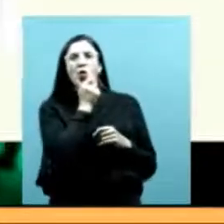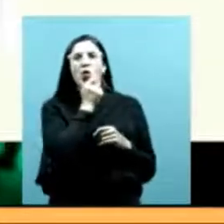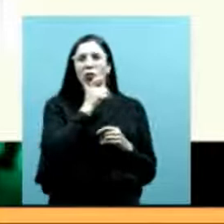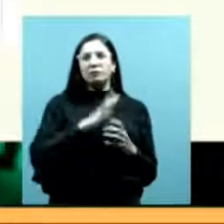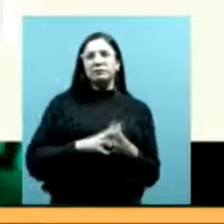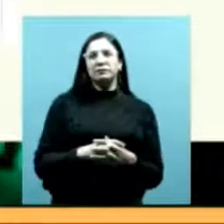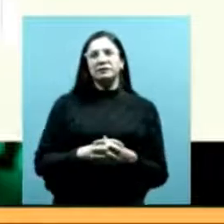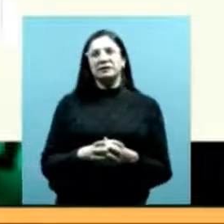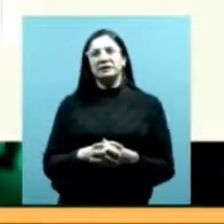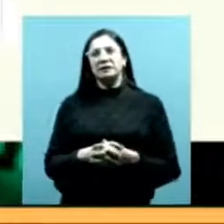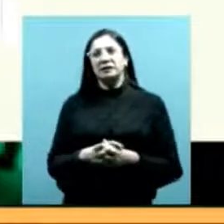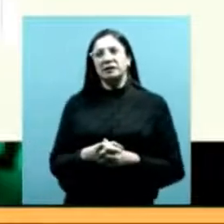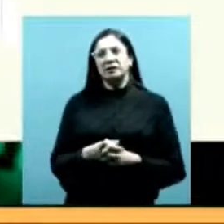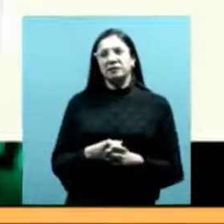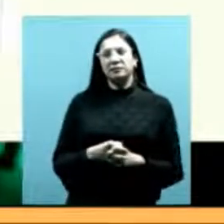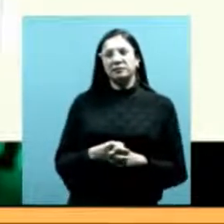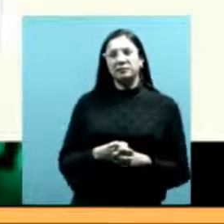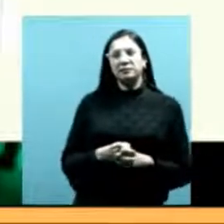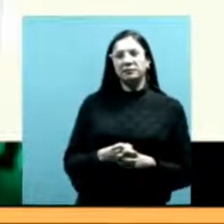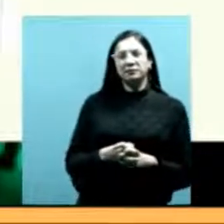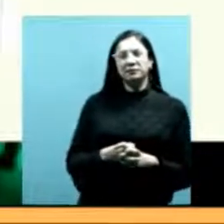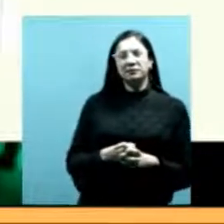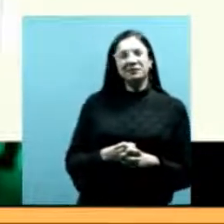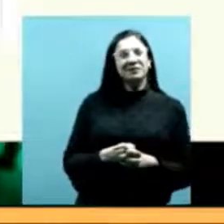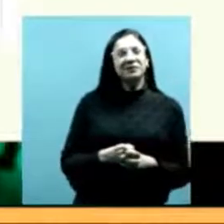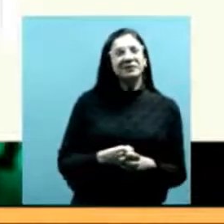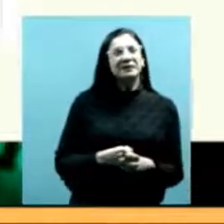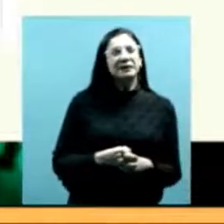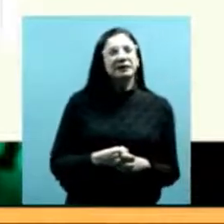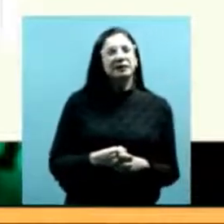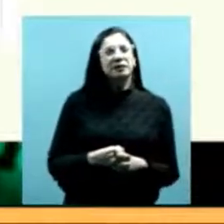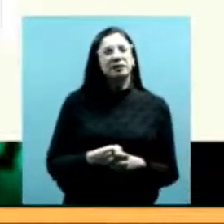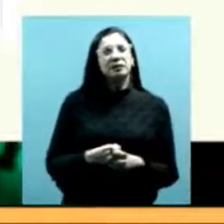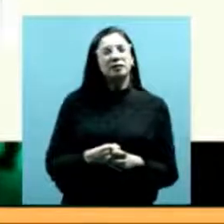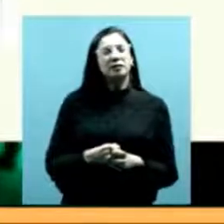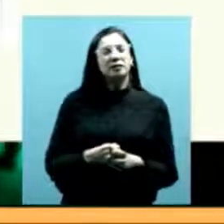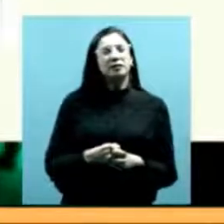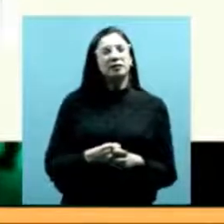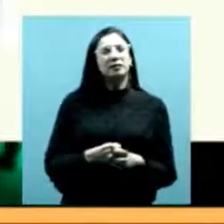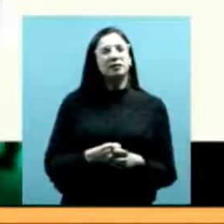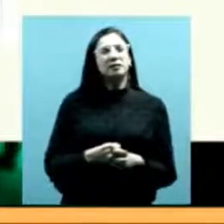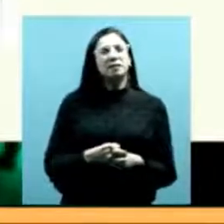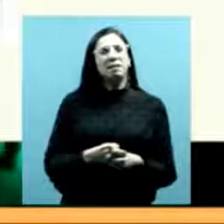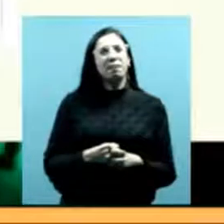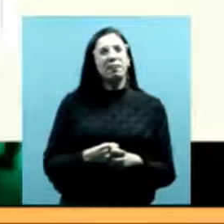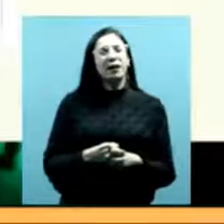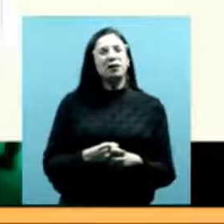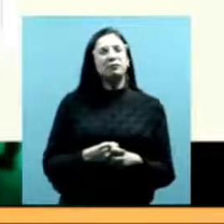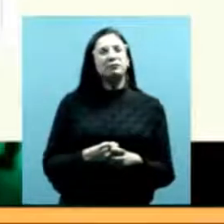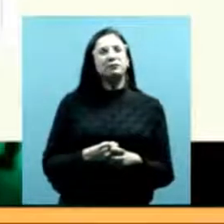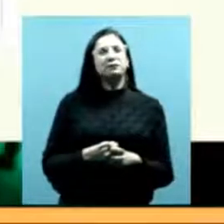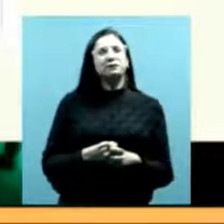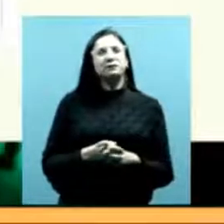en ese momento el que llega es Juan de Dios pechinian siendo joven con sus padres y su familia